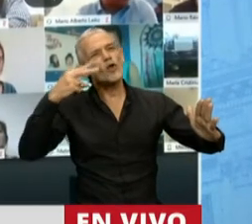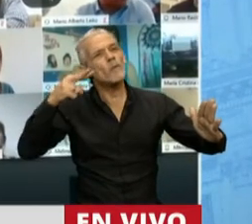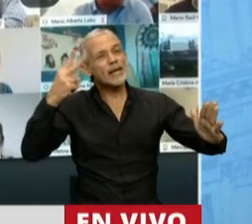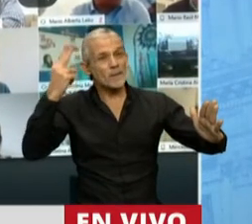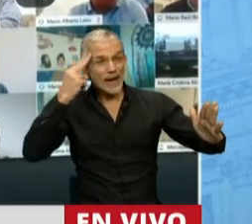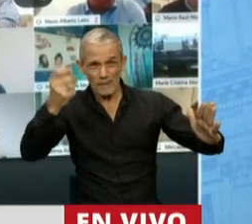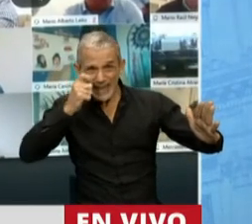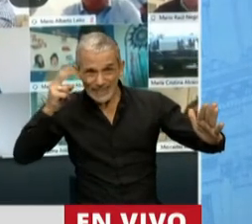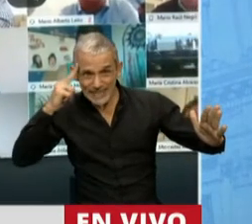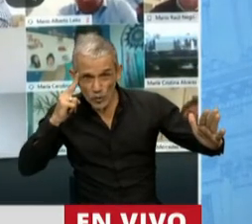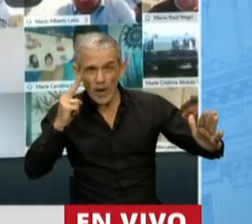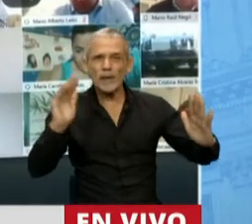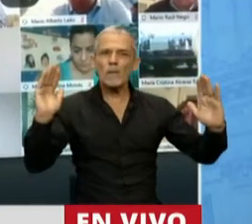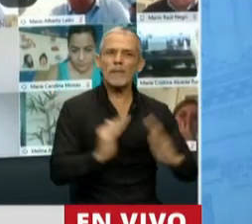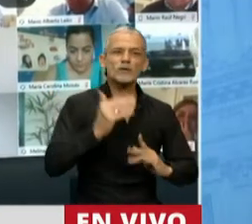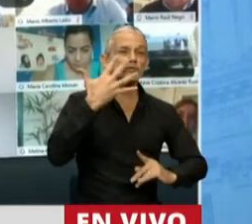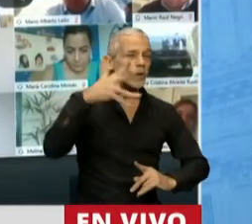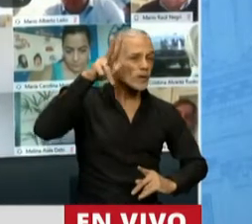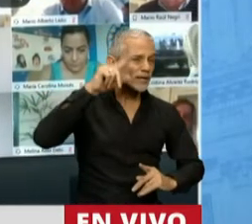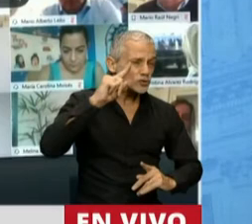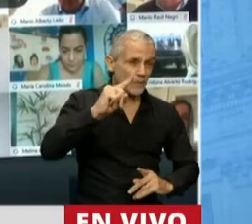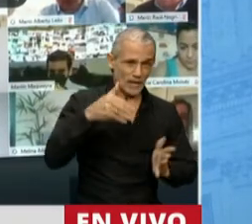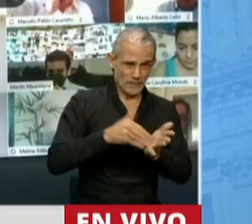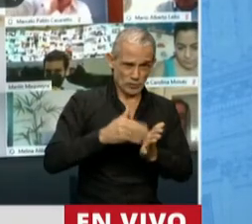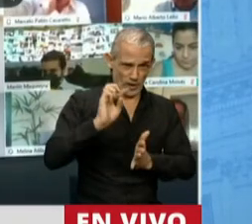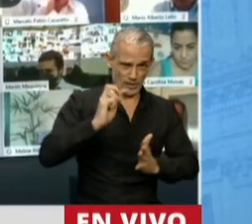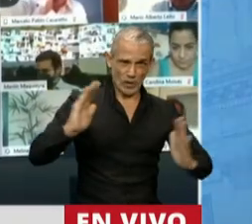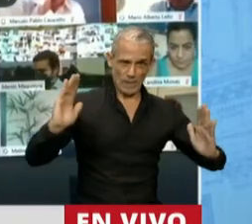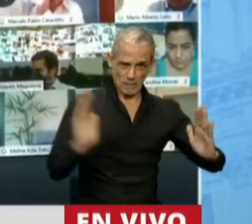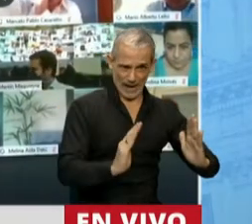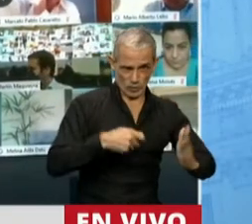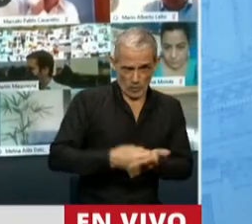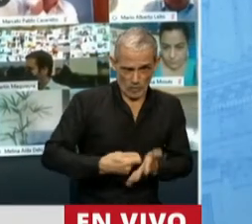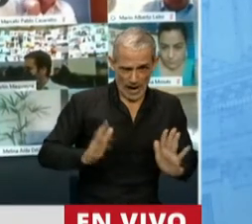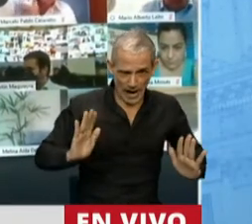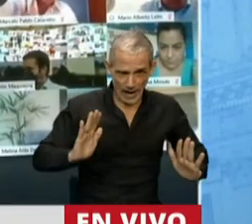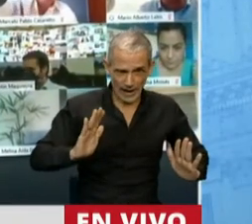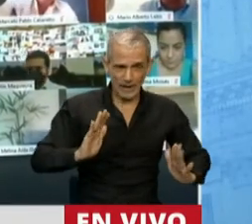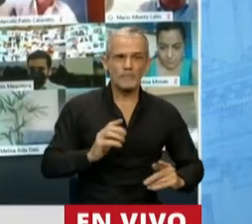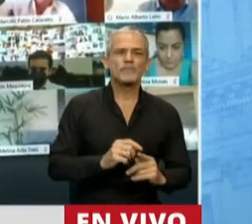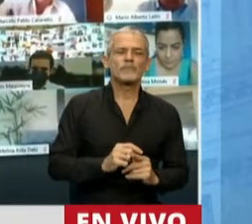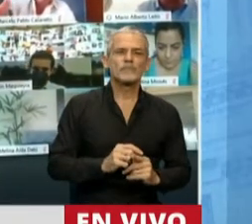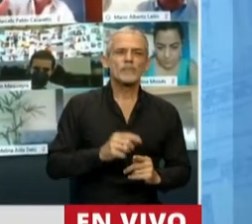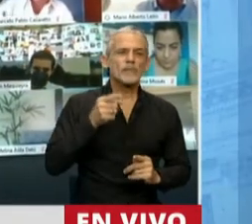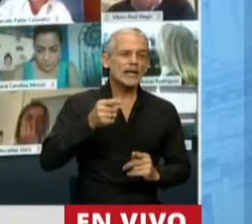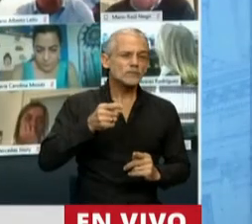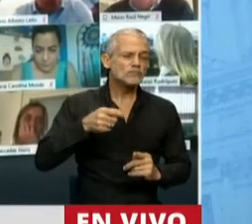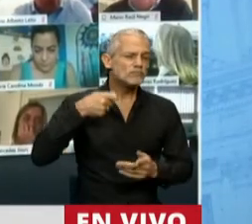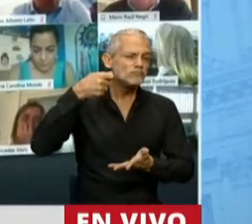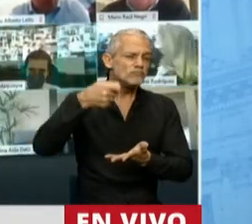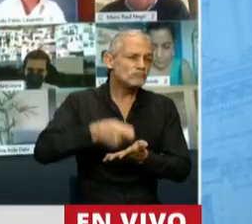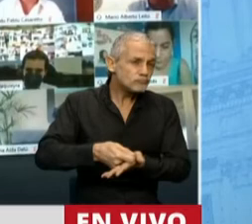58.000 millones de dólares, que significarían desde luego un